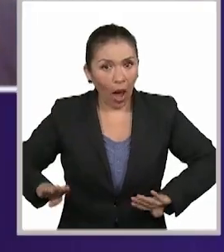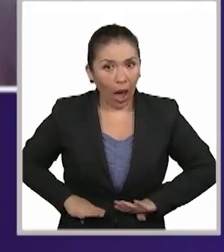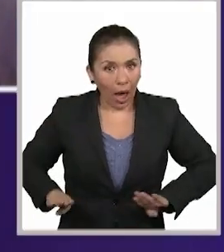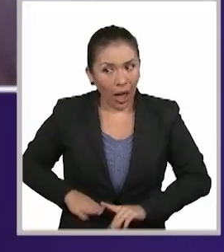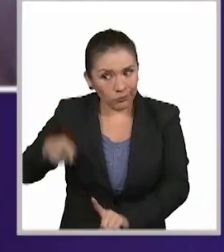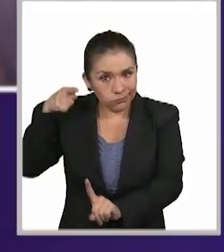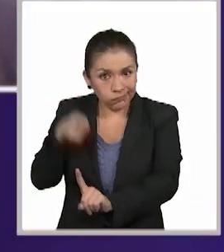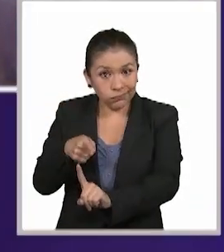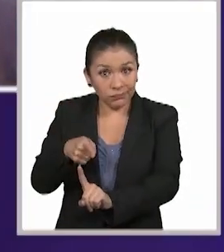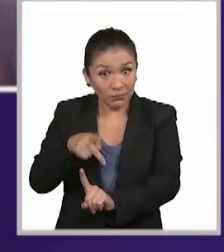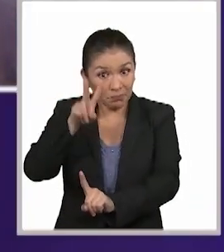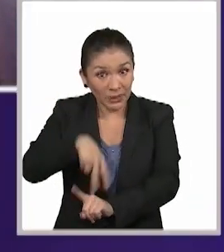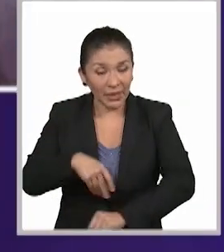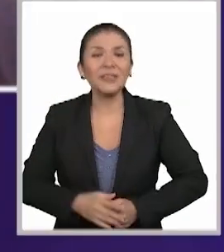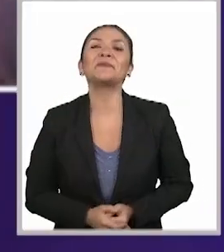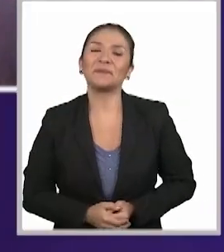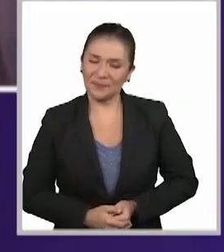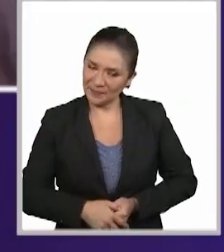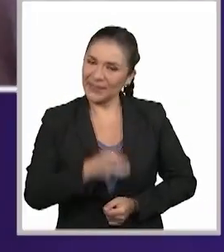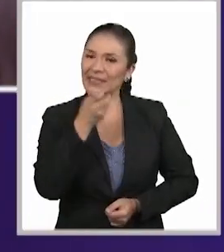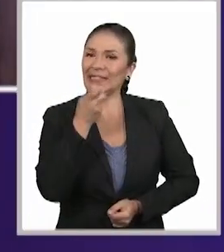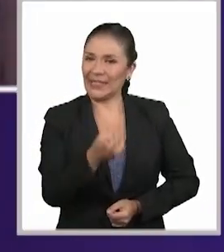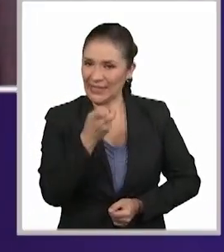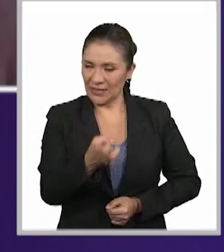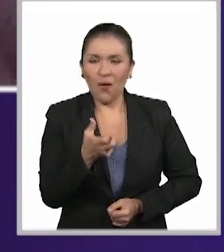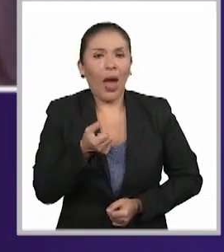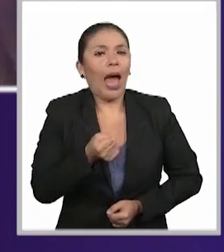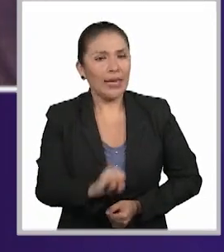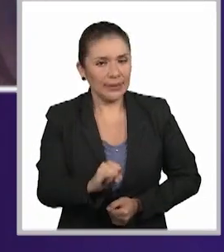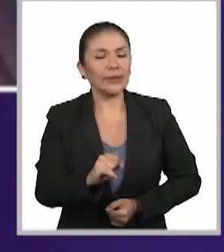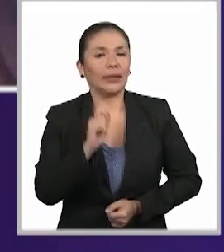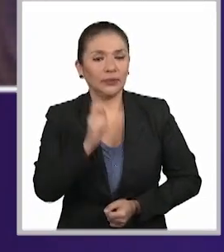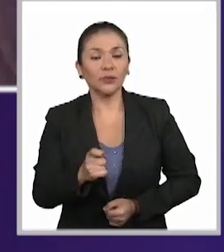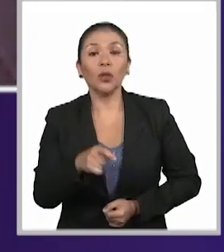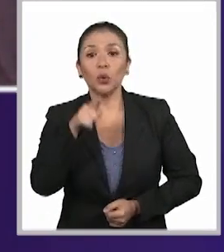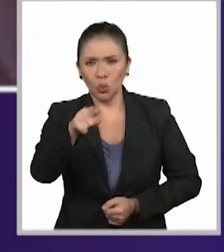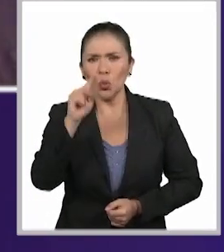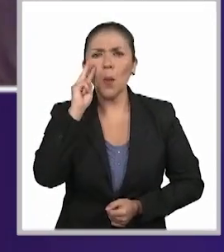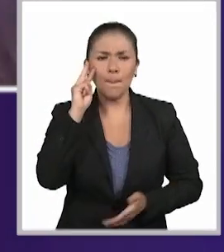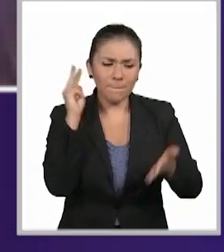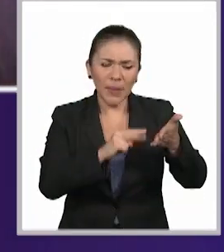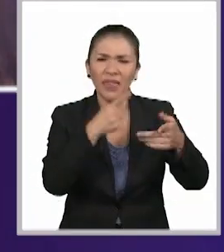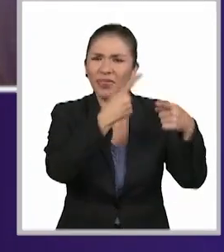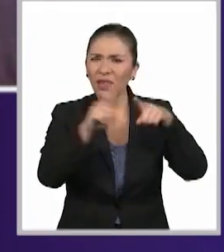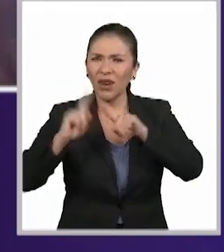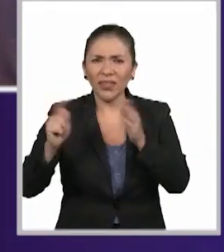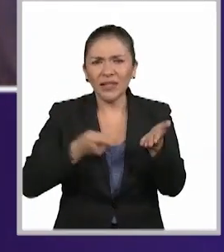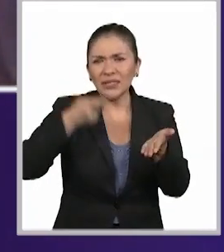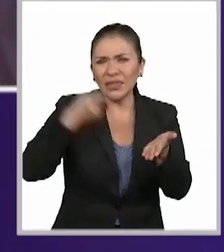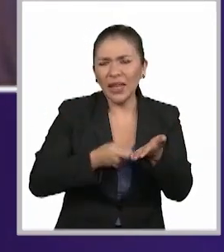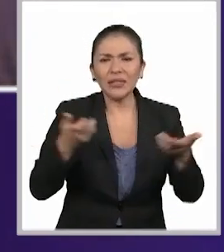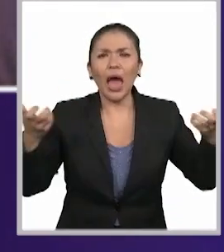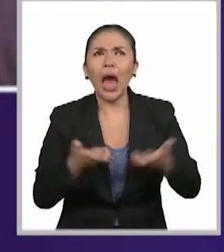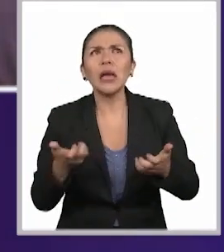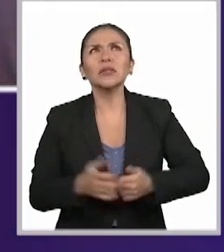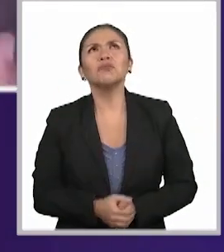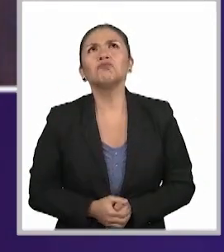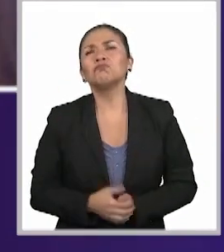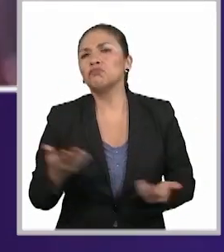en lo particular. Exactamente, así se entiende y, de hecho, si tú ves las sentencias que ha emitido